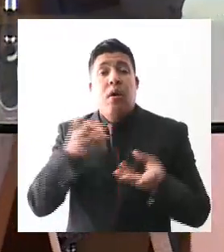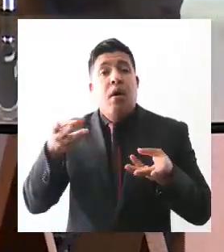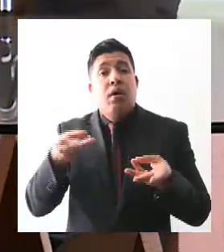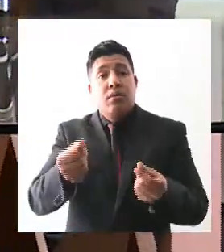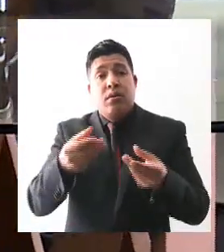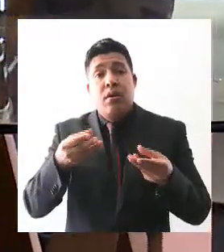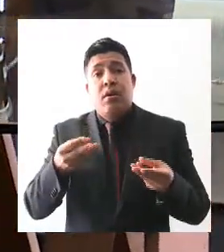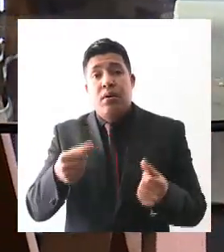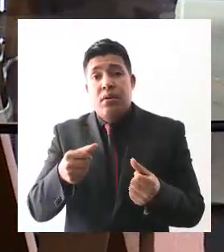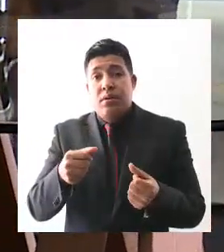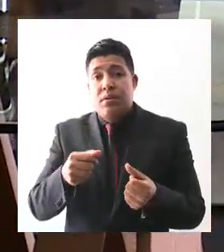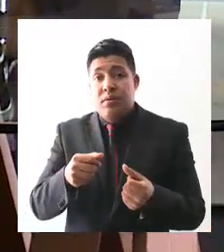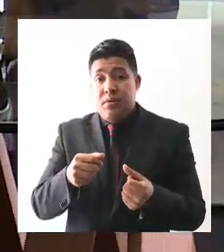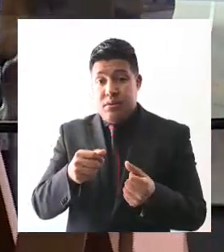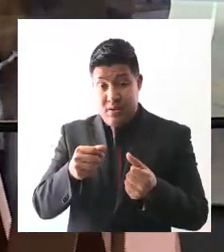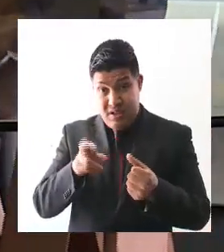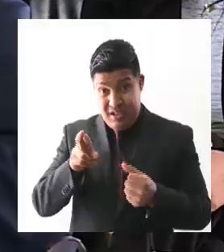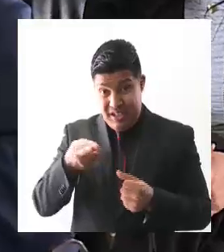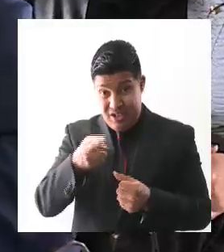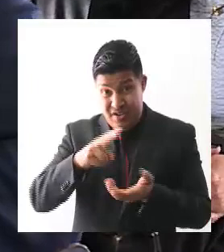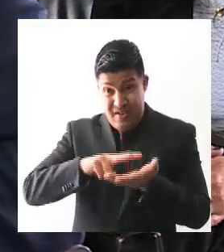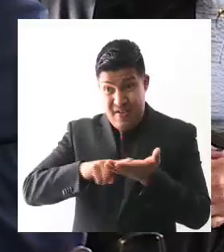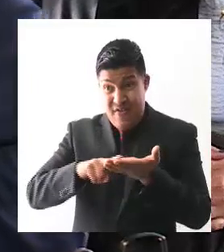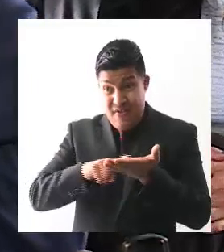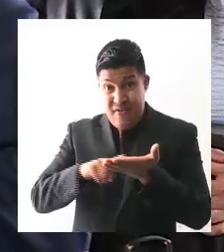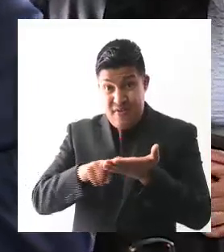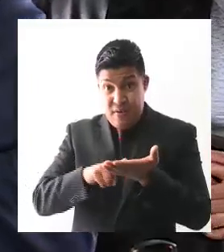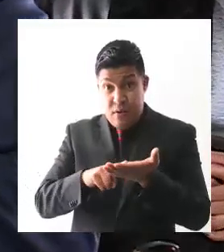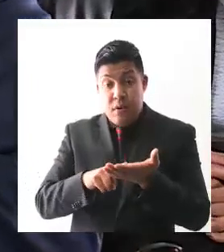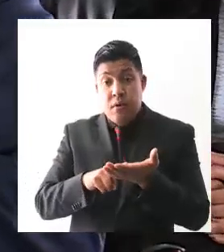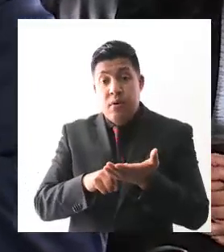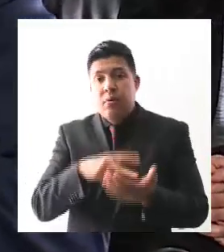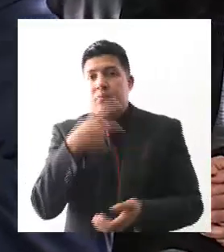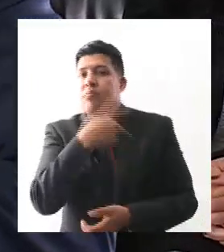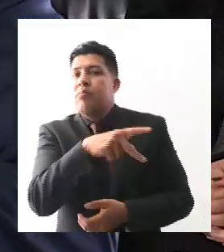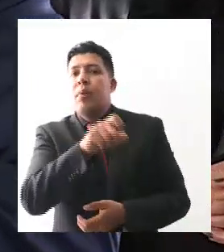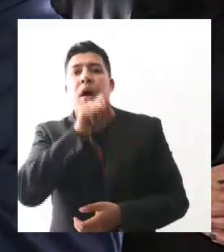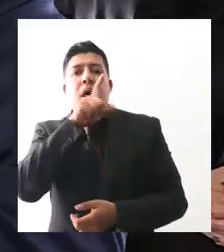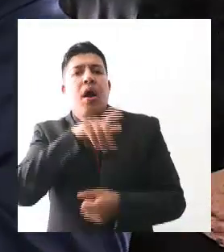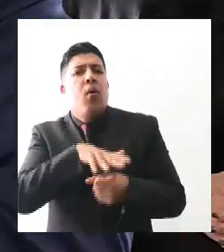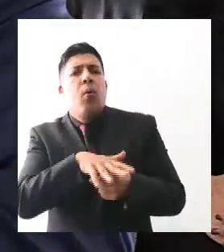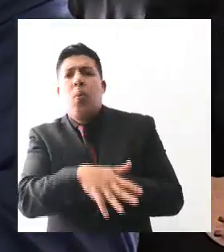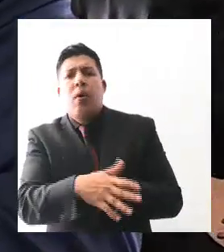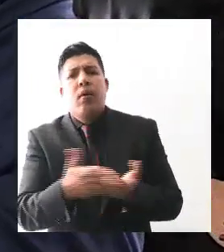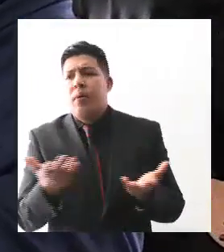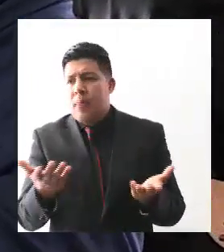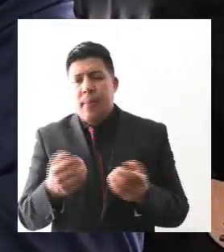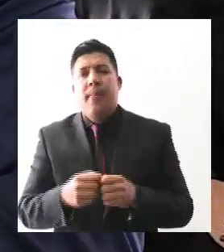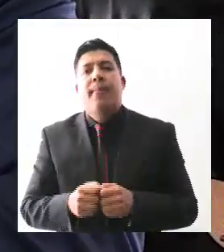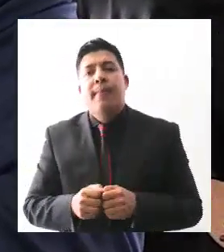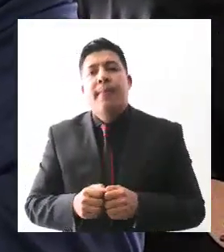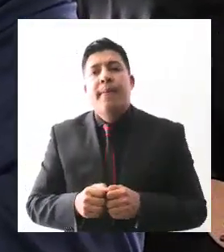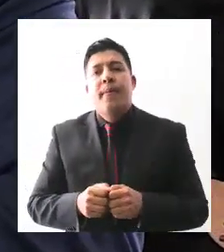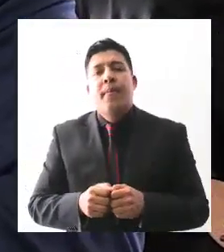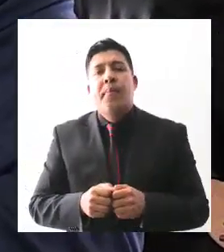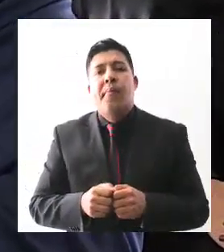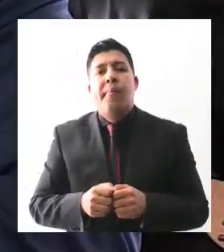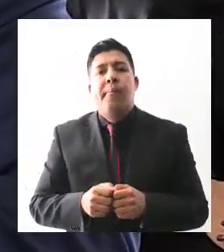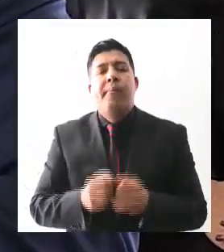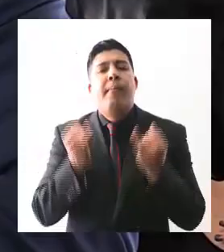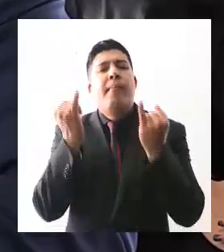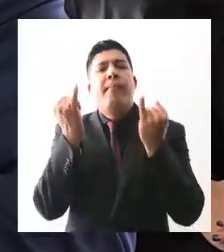del caudal del Río Verde qué le corresponde a Jalisco y en segundo lugar cuál es el recurso que